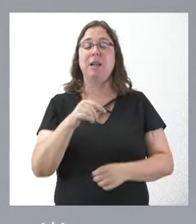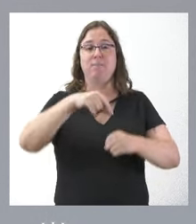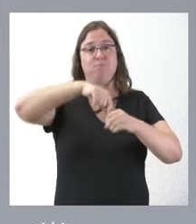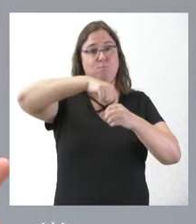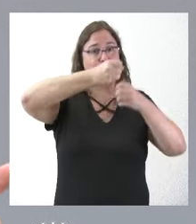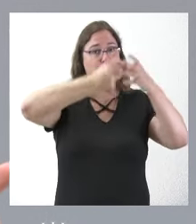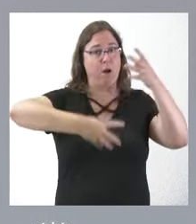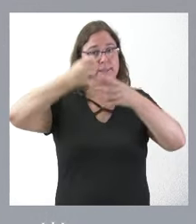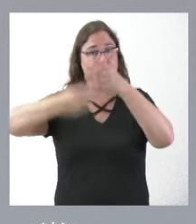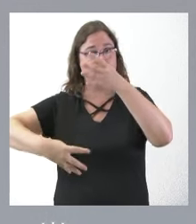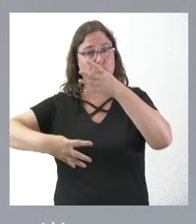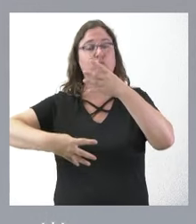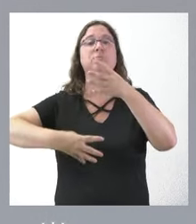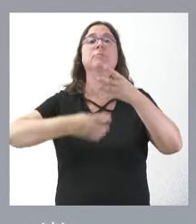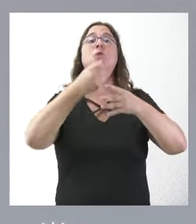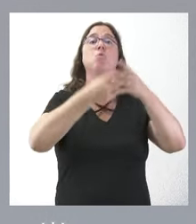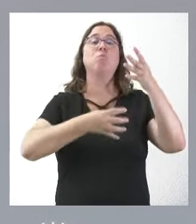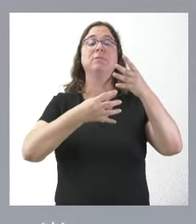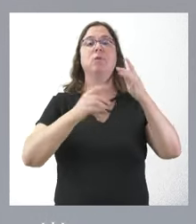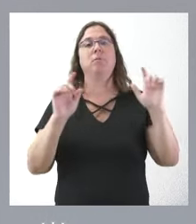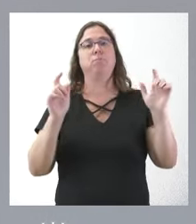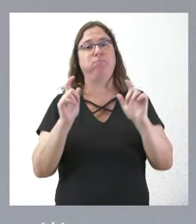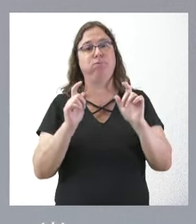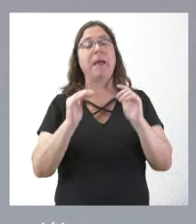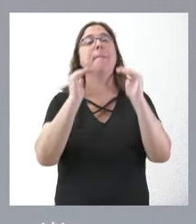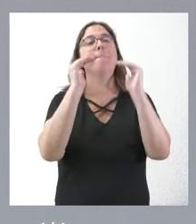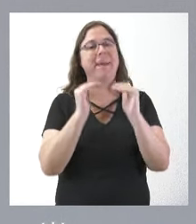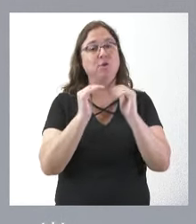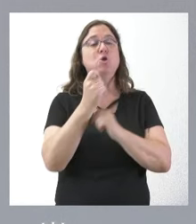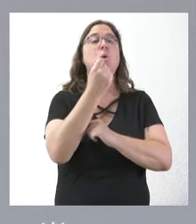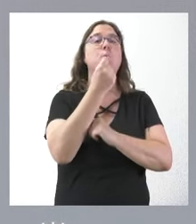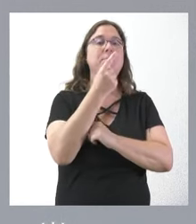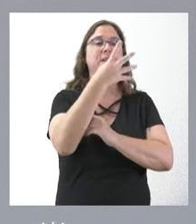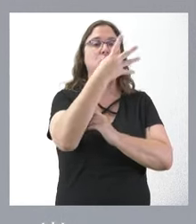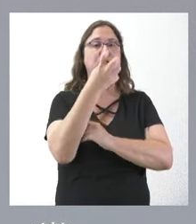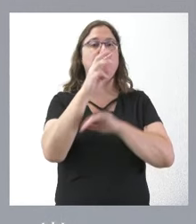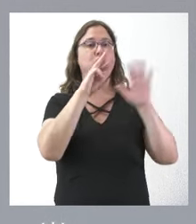puestos decrece en 1.488.